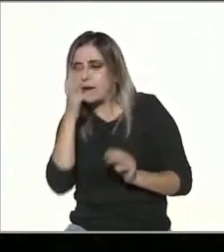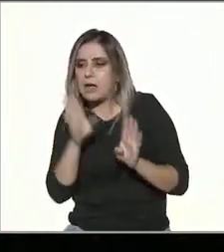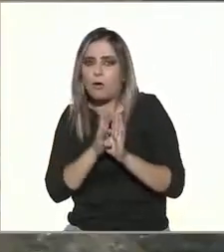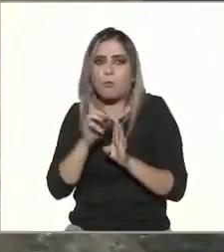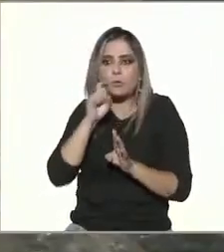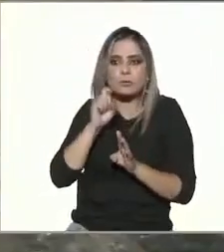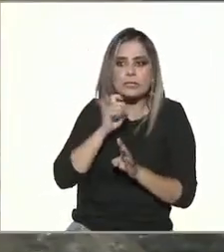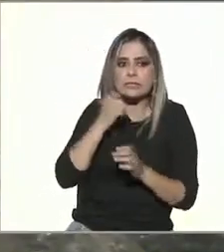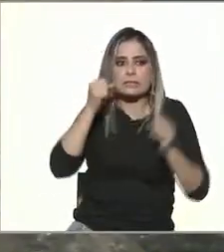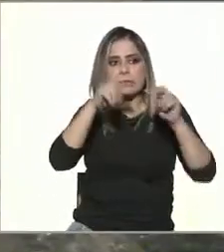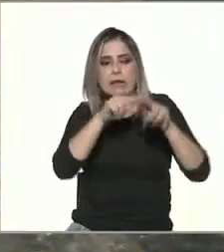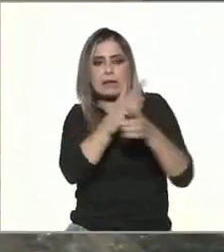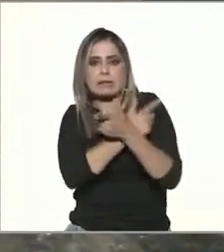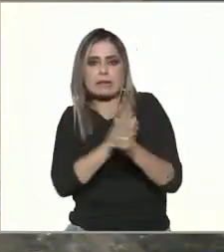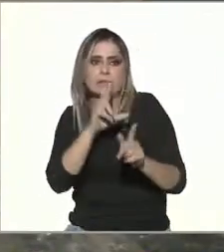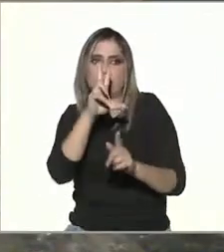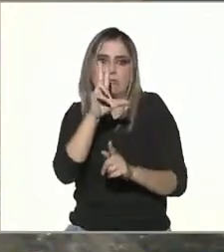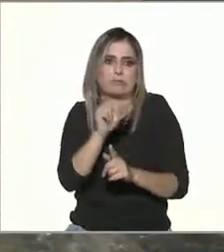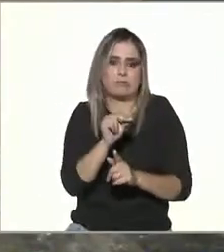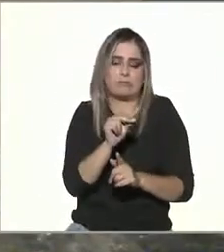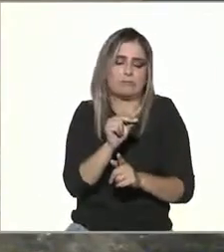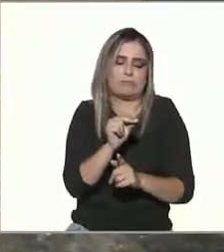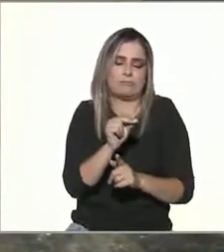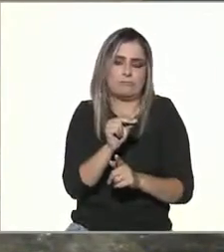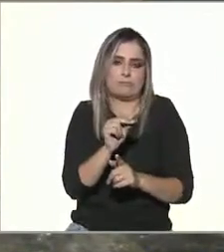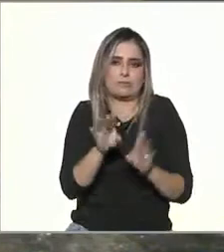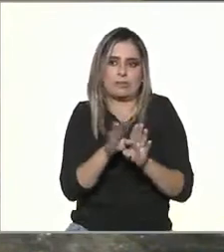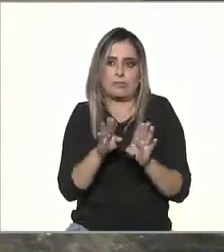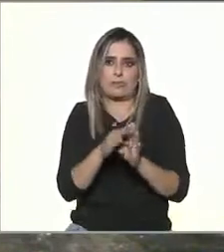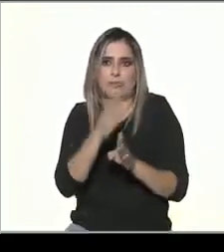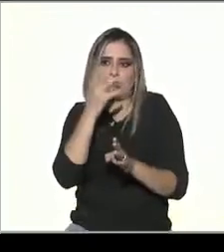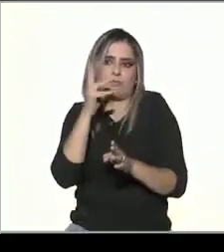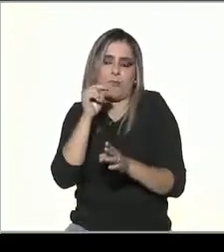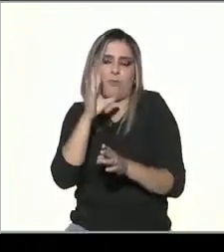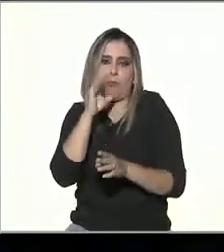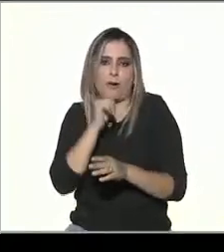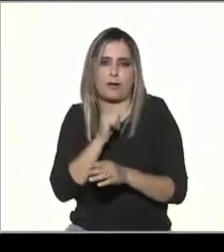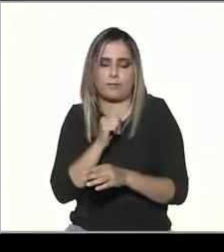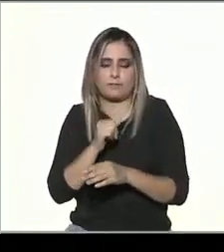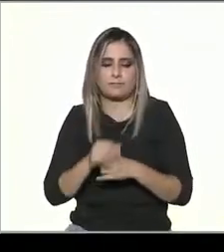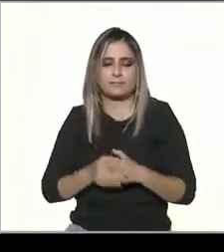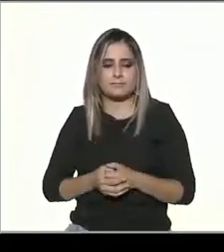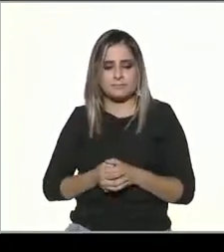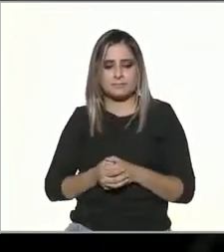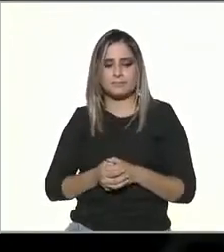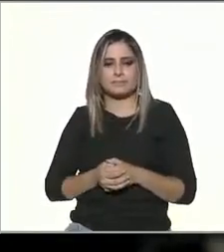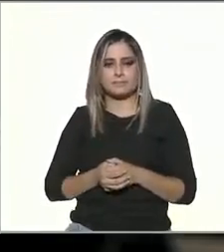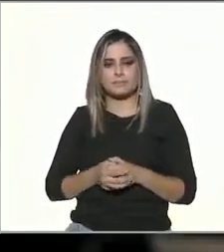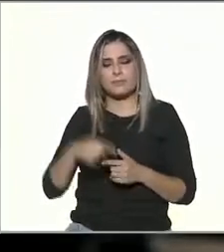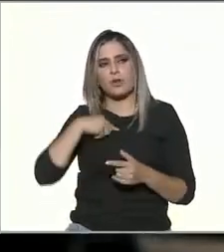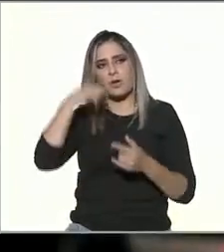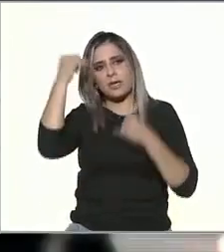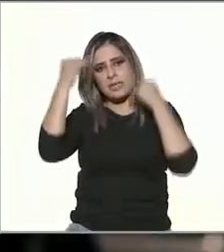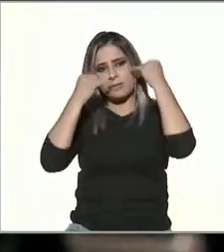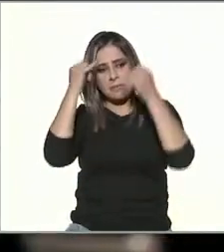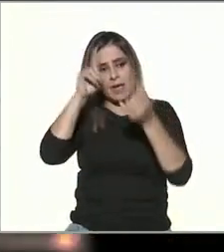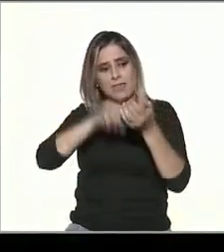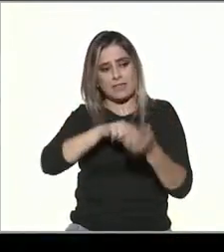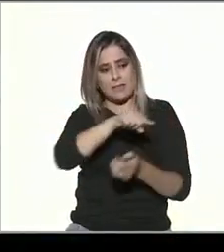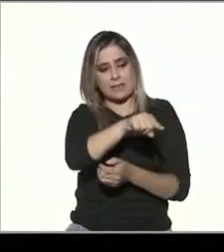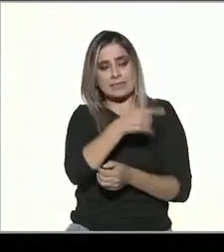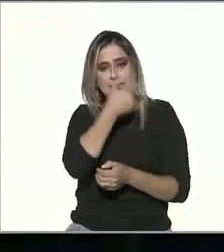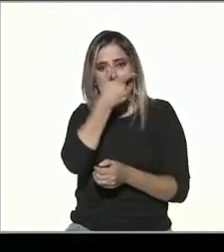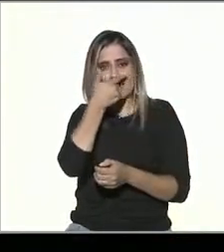mismos le hemos arrojado fuera del alcance imaginándome que hay debajo de esos calzones